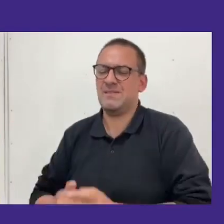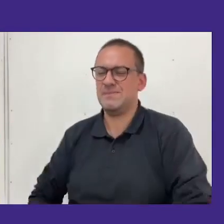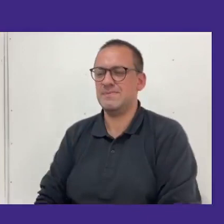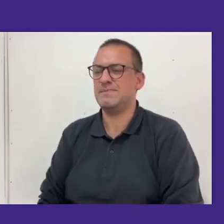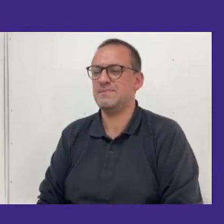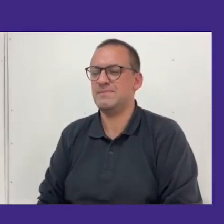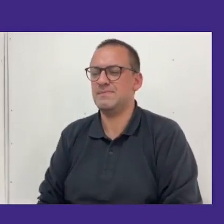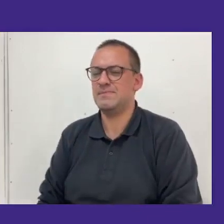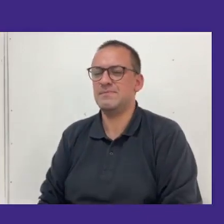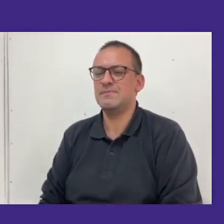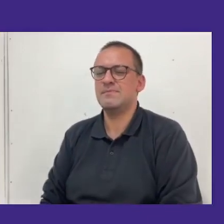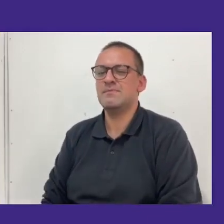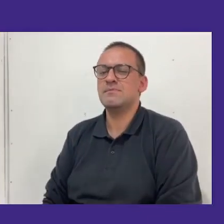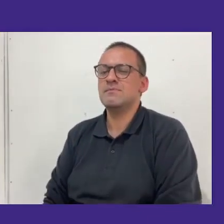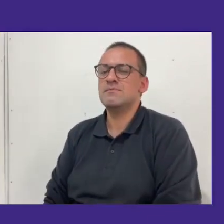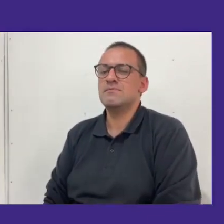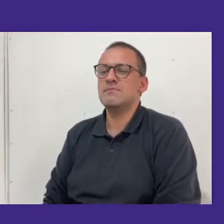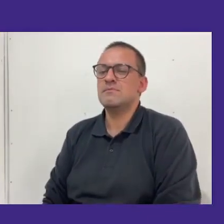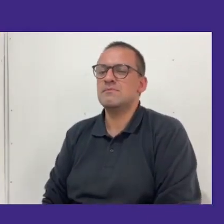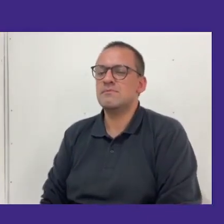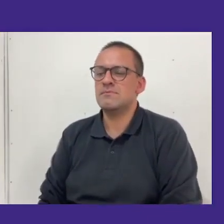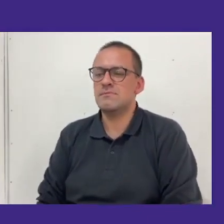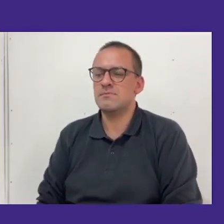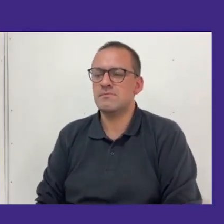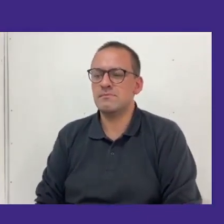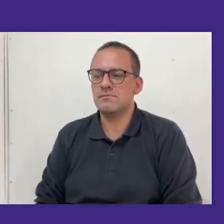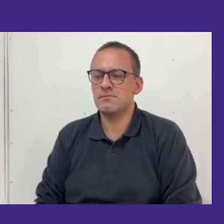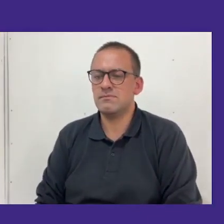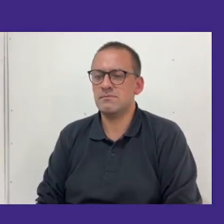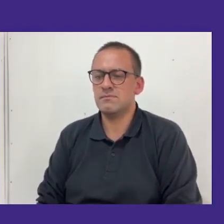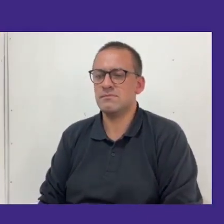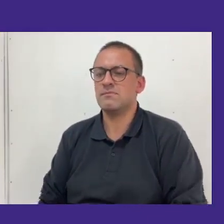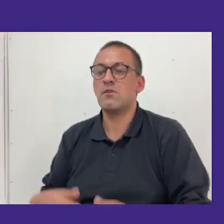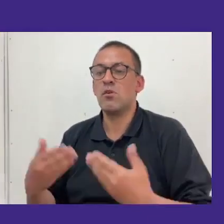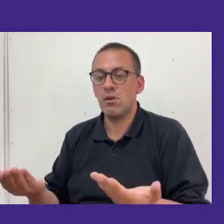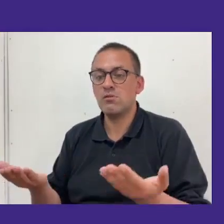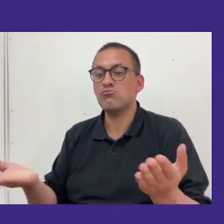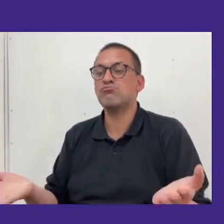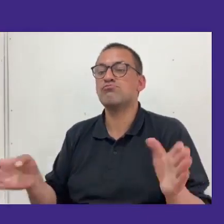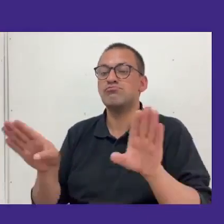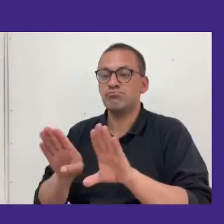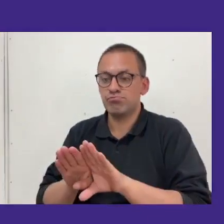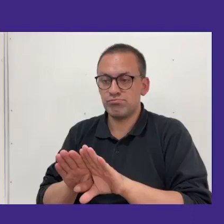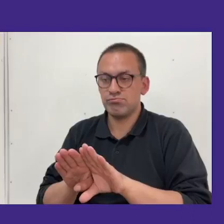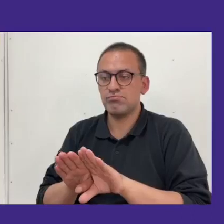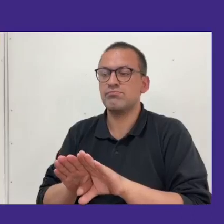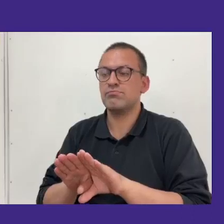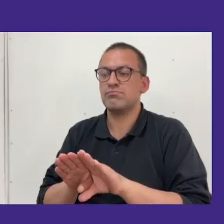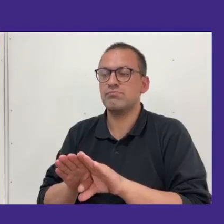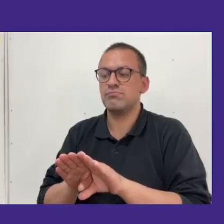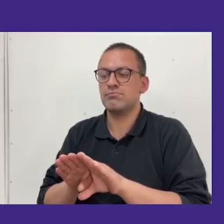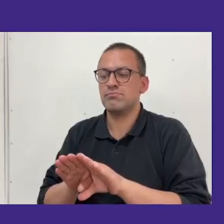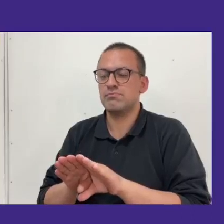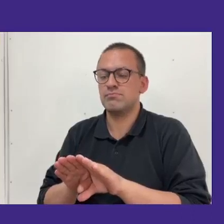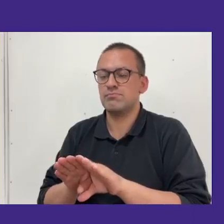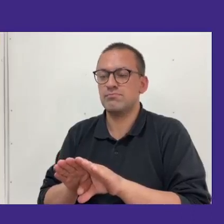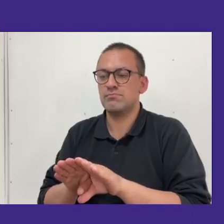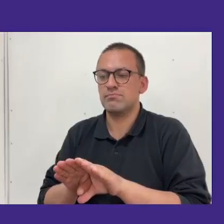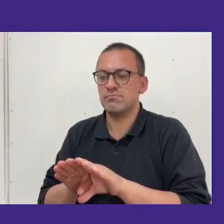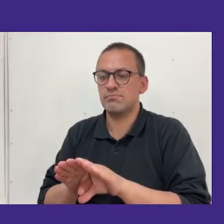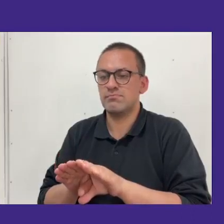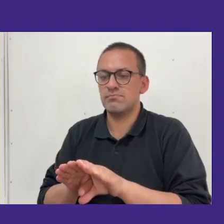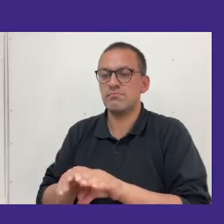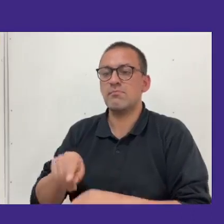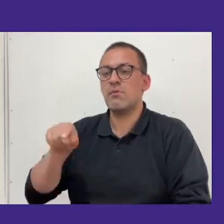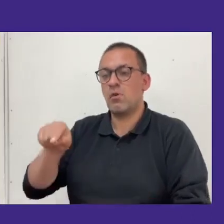exacto así que con eso damos por terminada la la